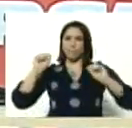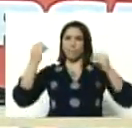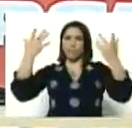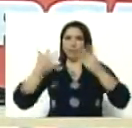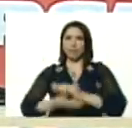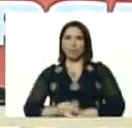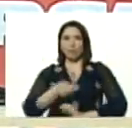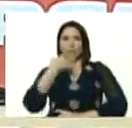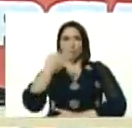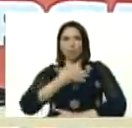buenas tardes, todos,